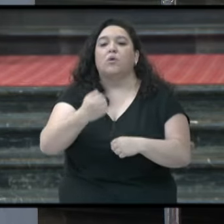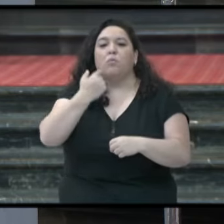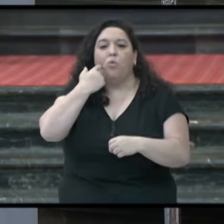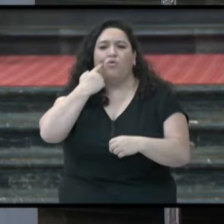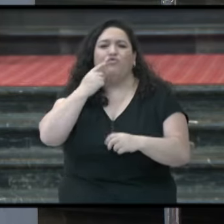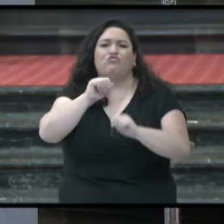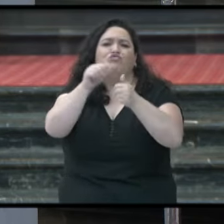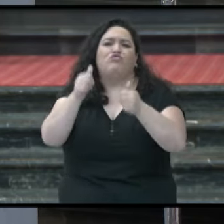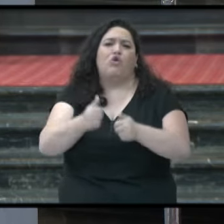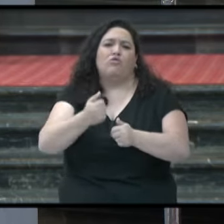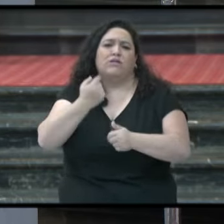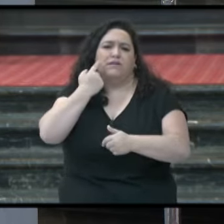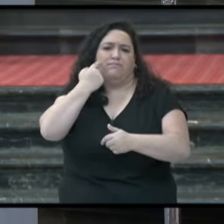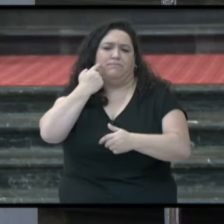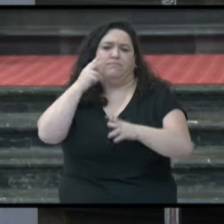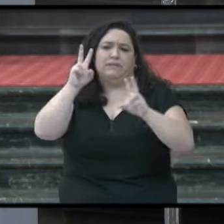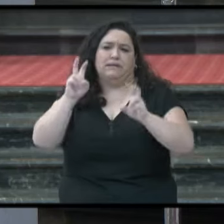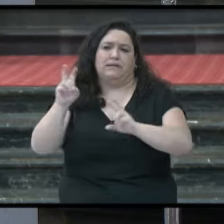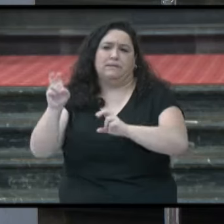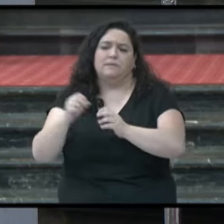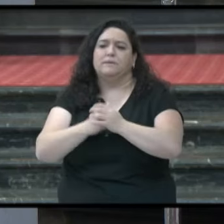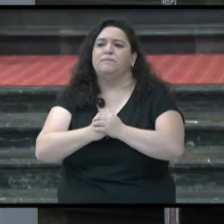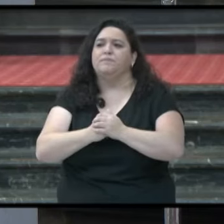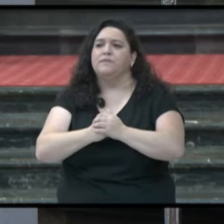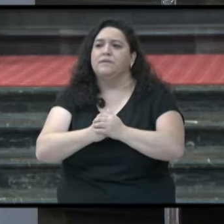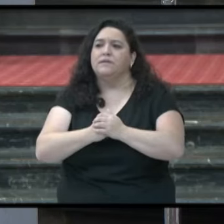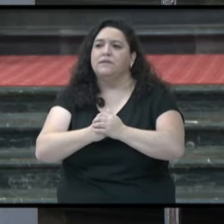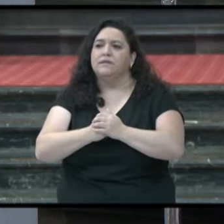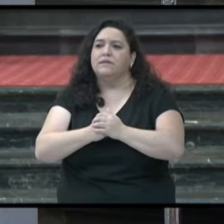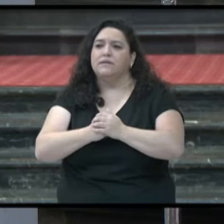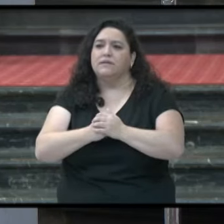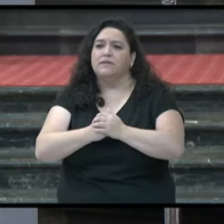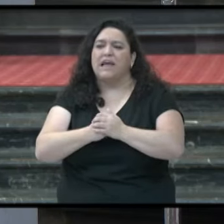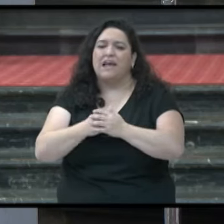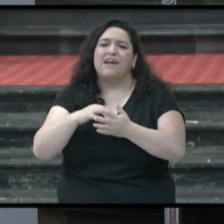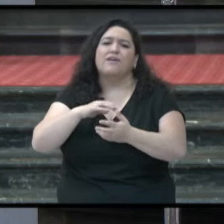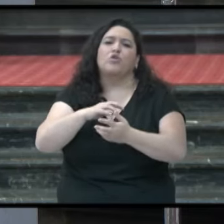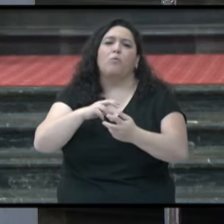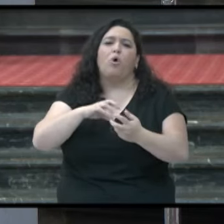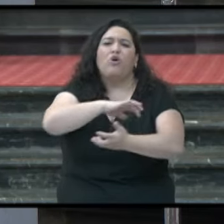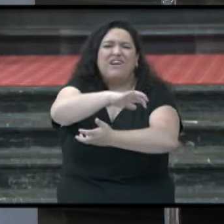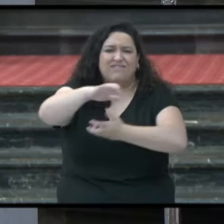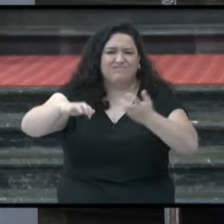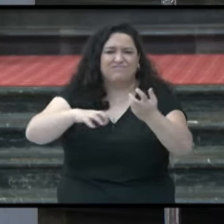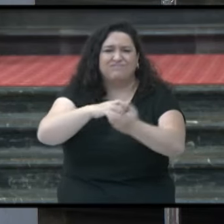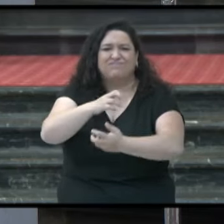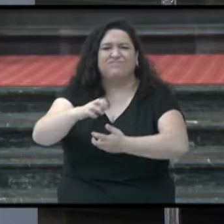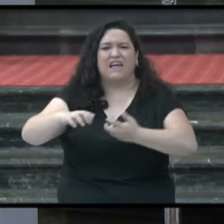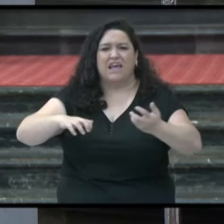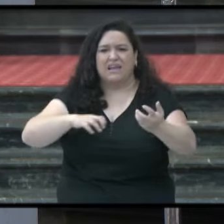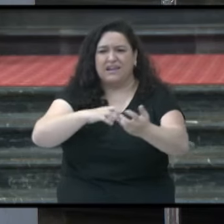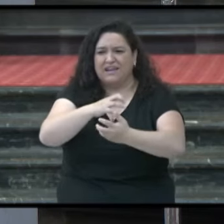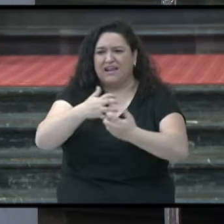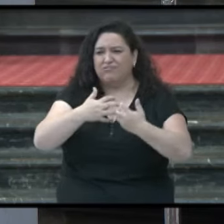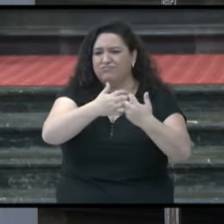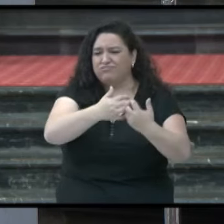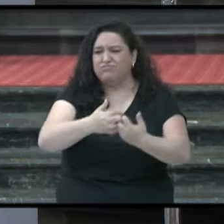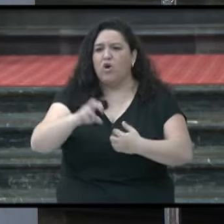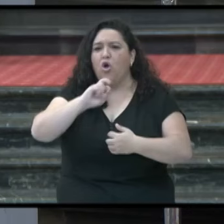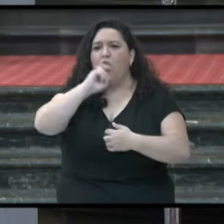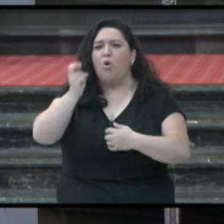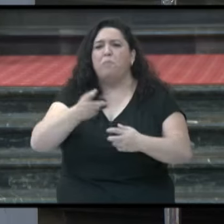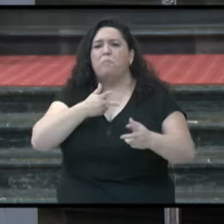maneras, desde las guerras, desde guerras, de matar por matar, para agotar el